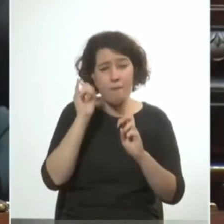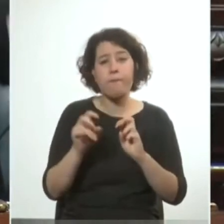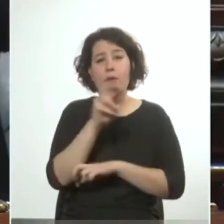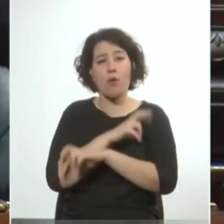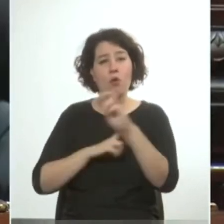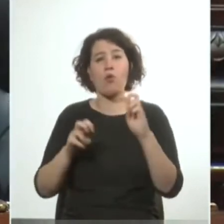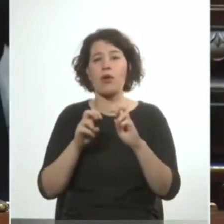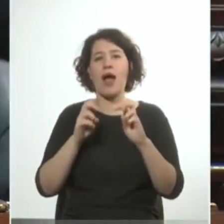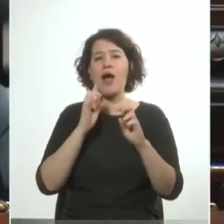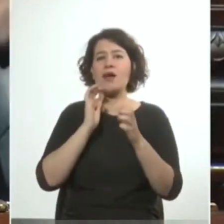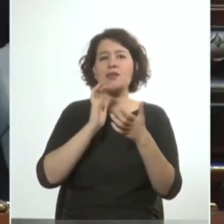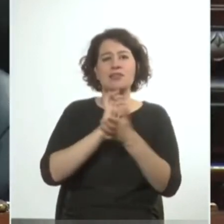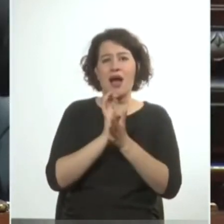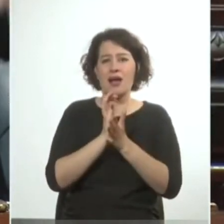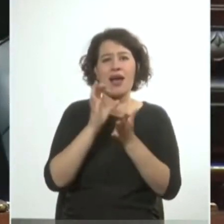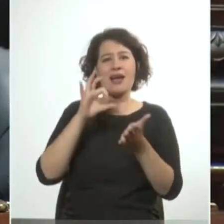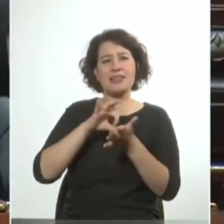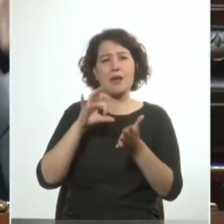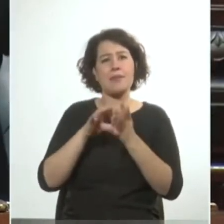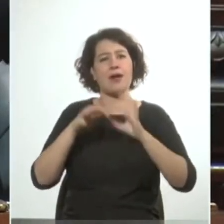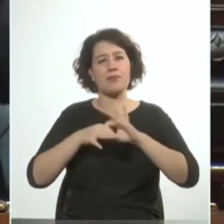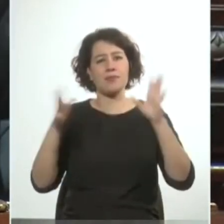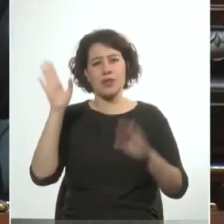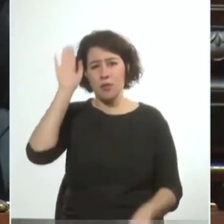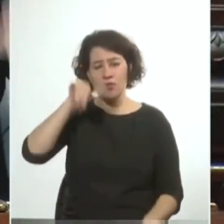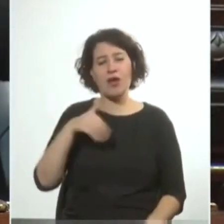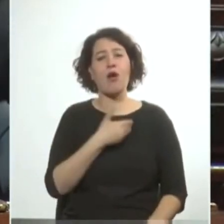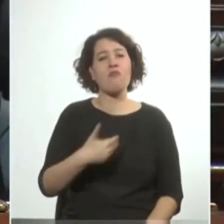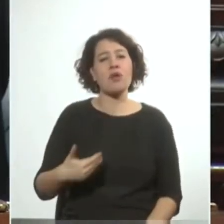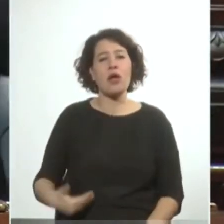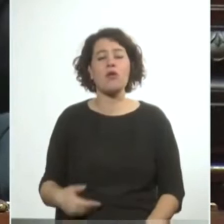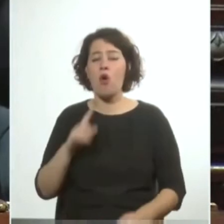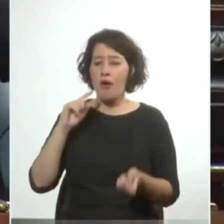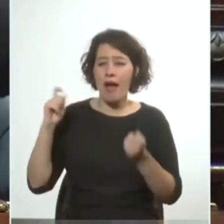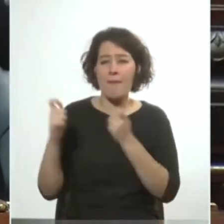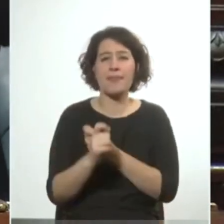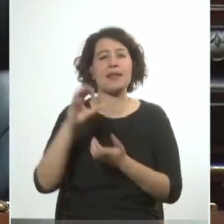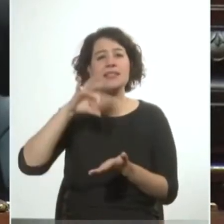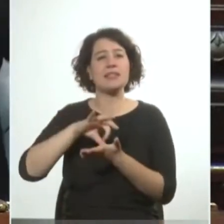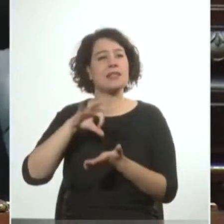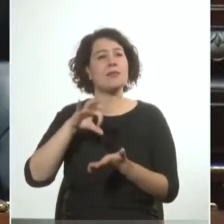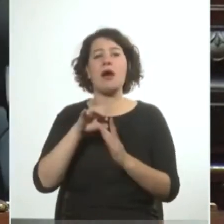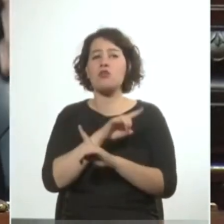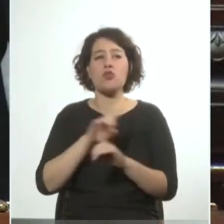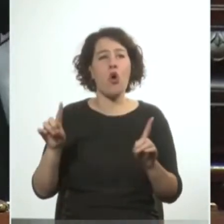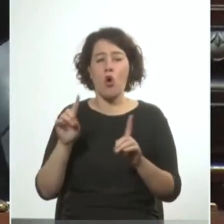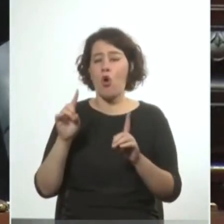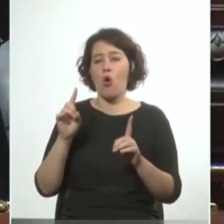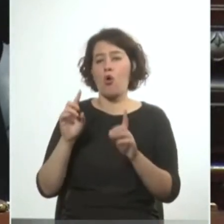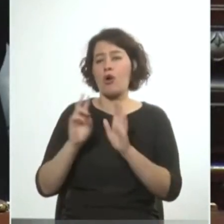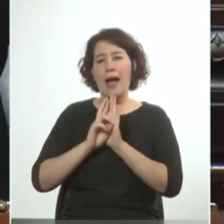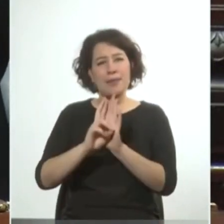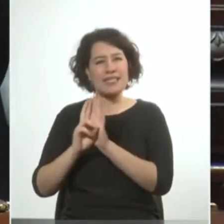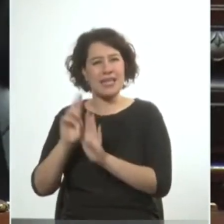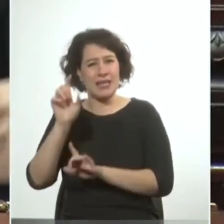de tratar de eliminar el sistema democrático republicano de gobierno por un sistema que no representaba los